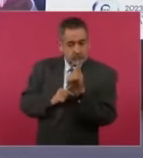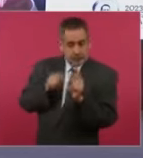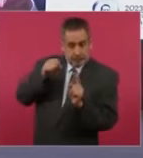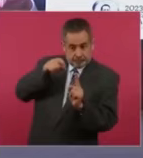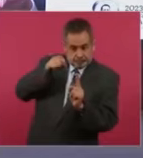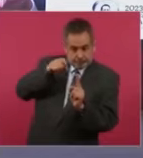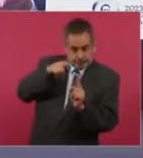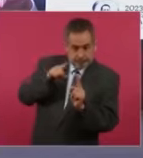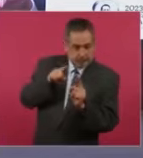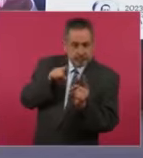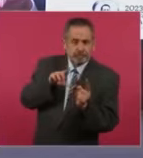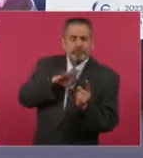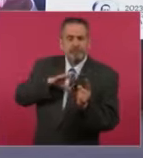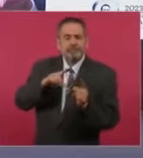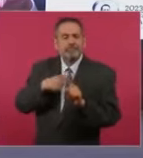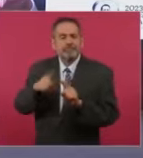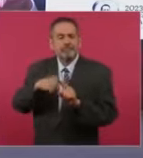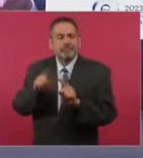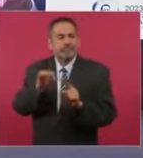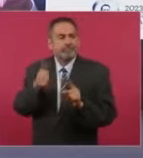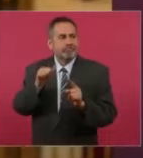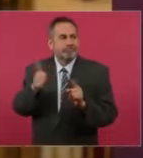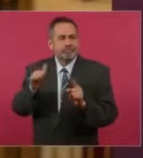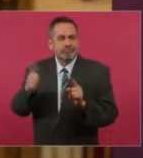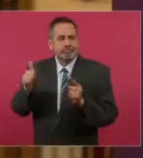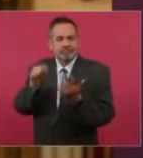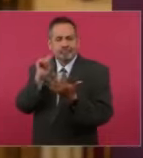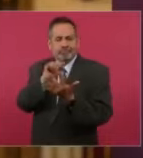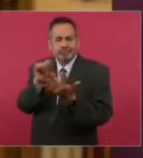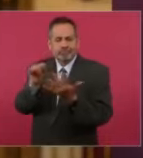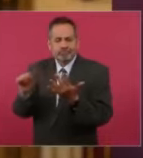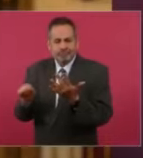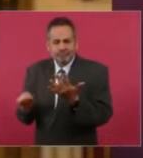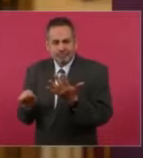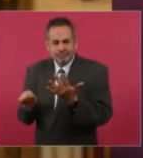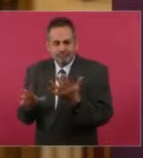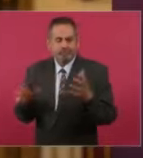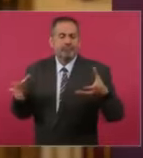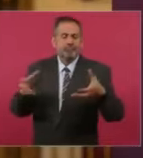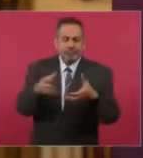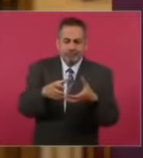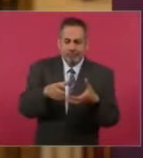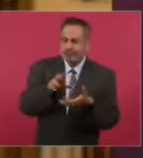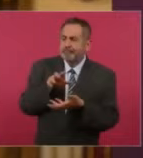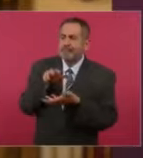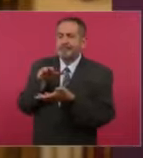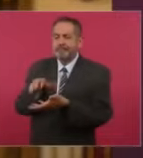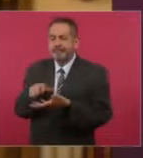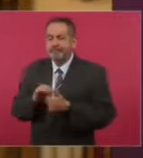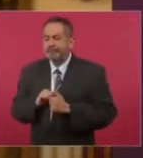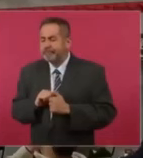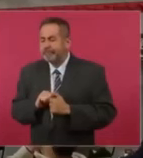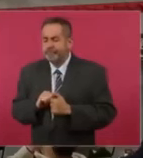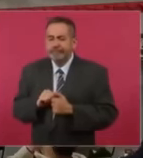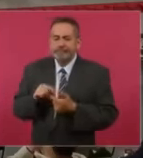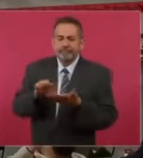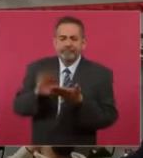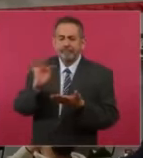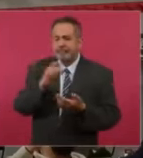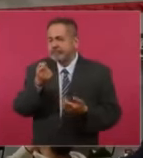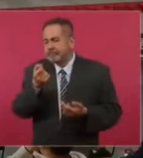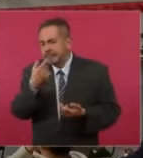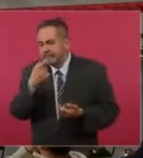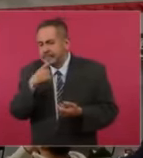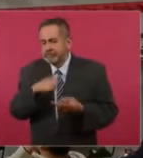otras sustancias psicoactivas que pueden combinarse en la misma presentación, una cápsula,